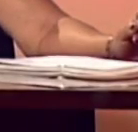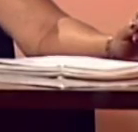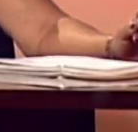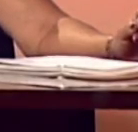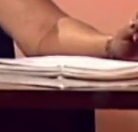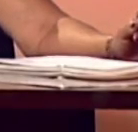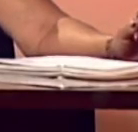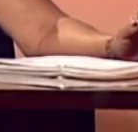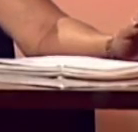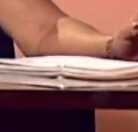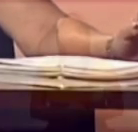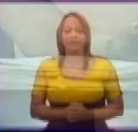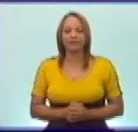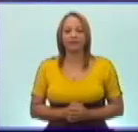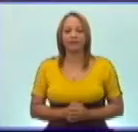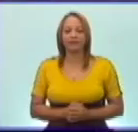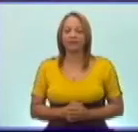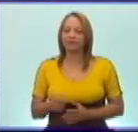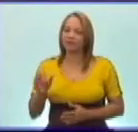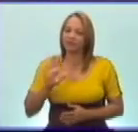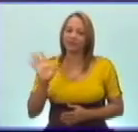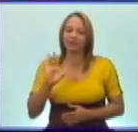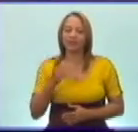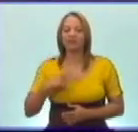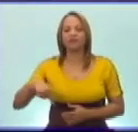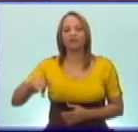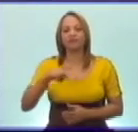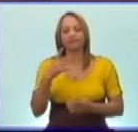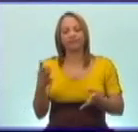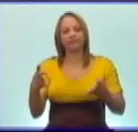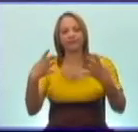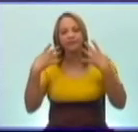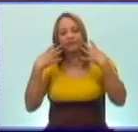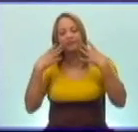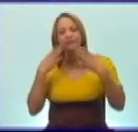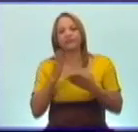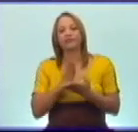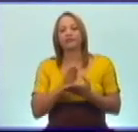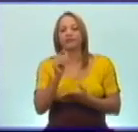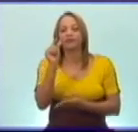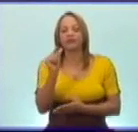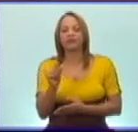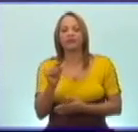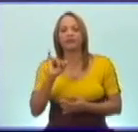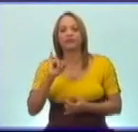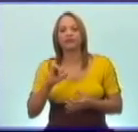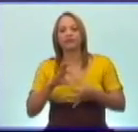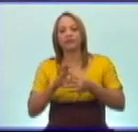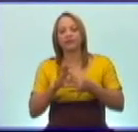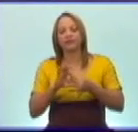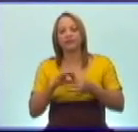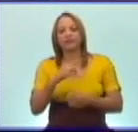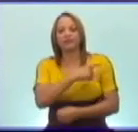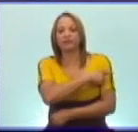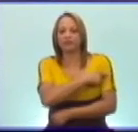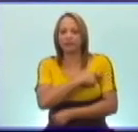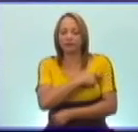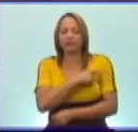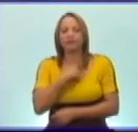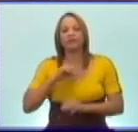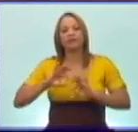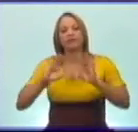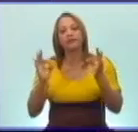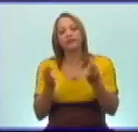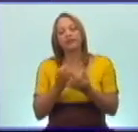Un saludo a todos los televidentes, alumnos de sexto grado de la educación primaria, sus familiares,